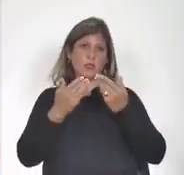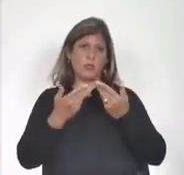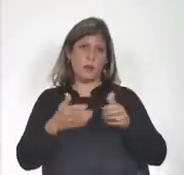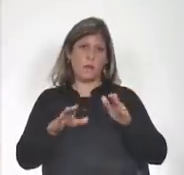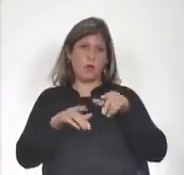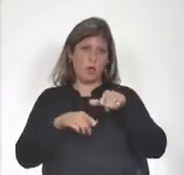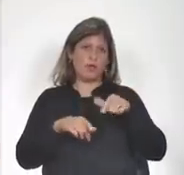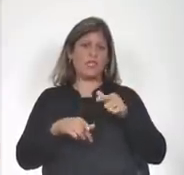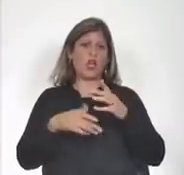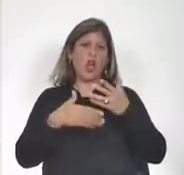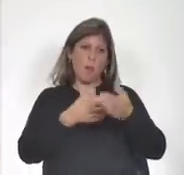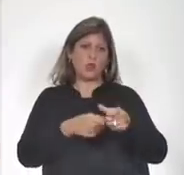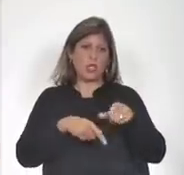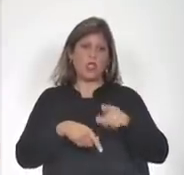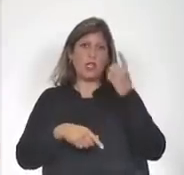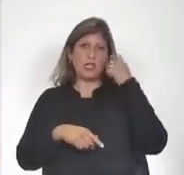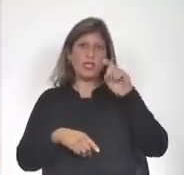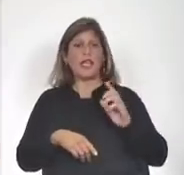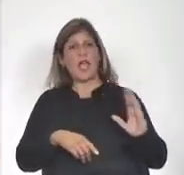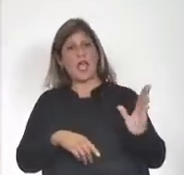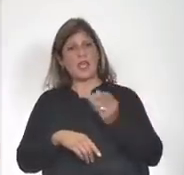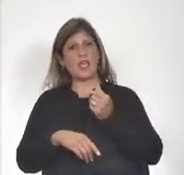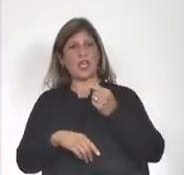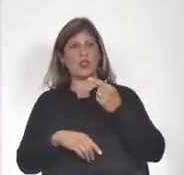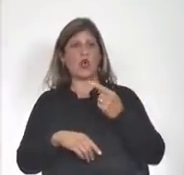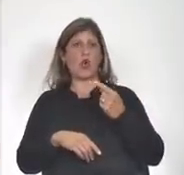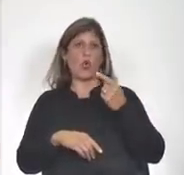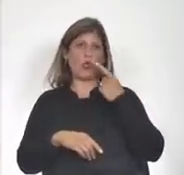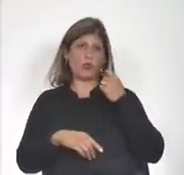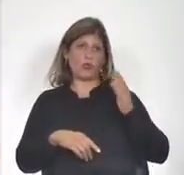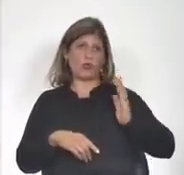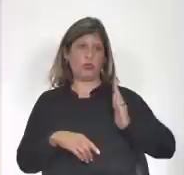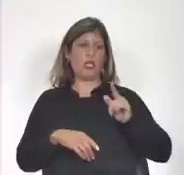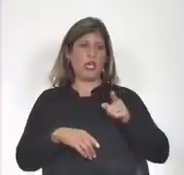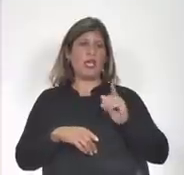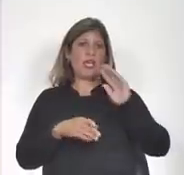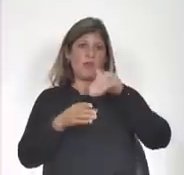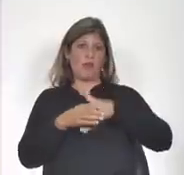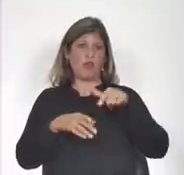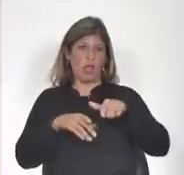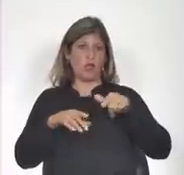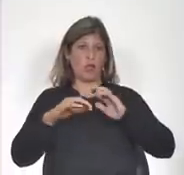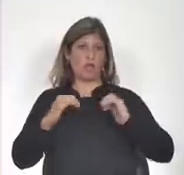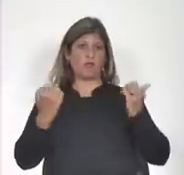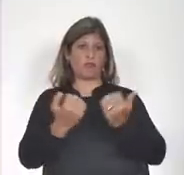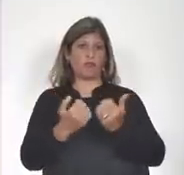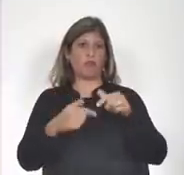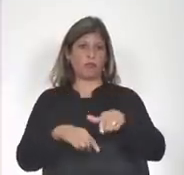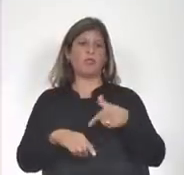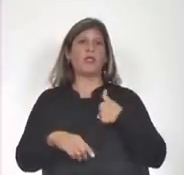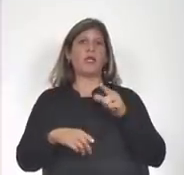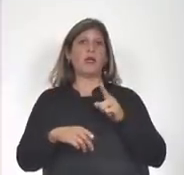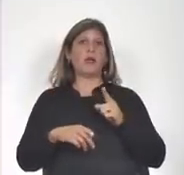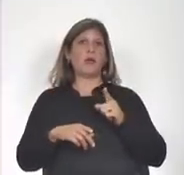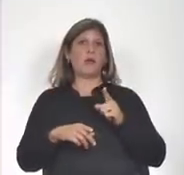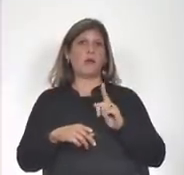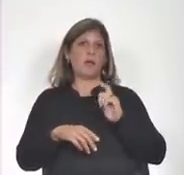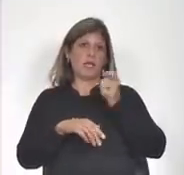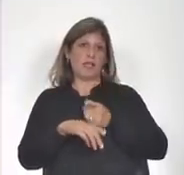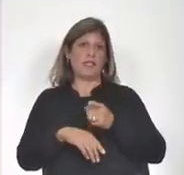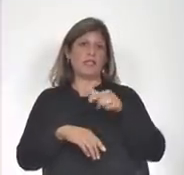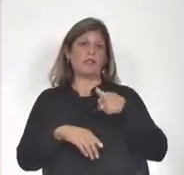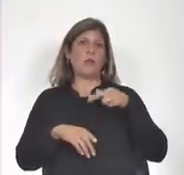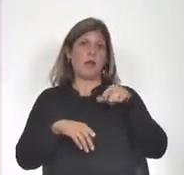apoyaron esta idea y a todos y todas quienes votaron en sala la moción que presentamos para que esta